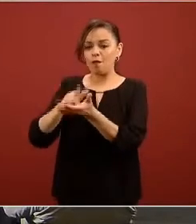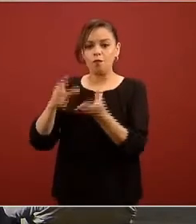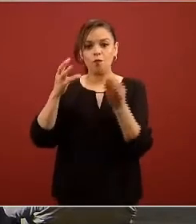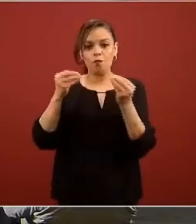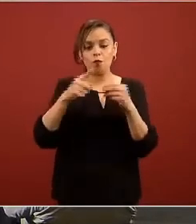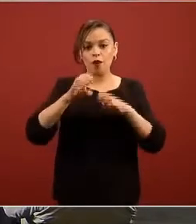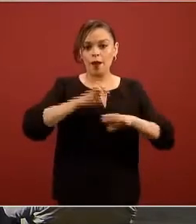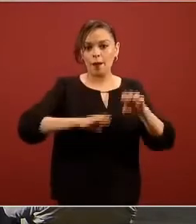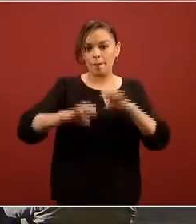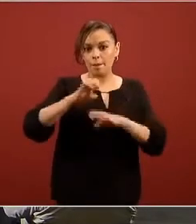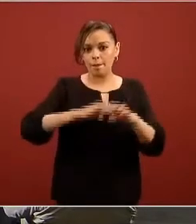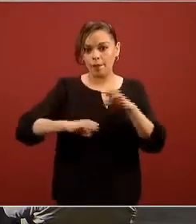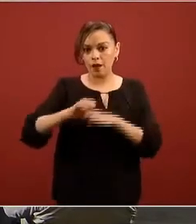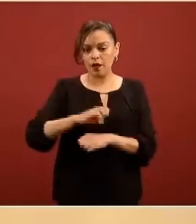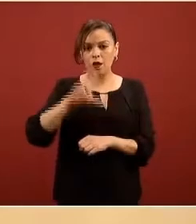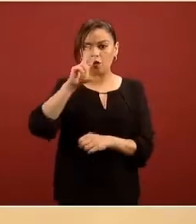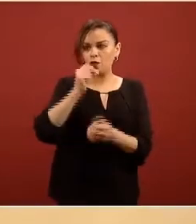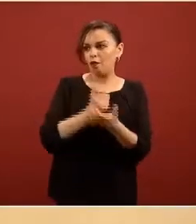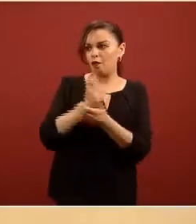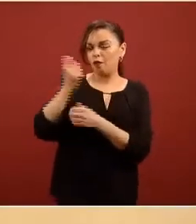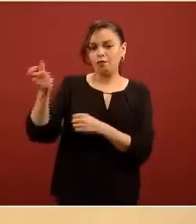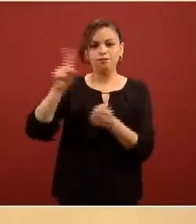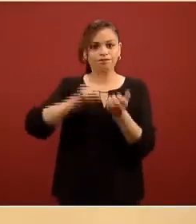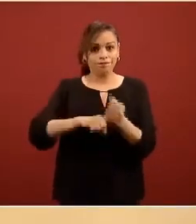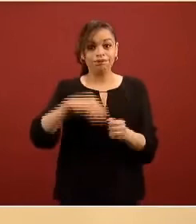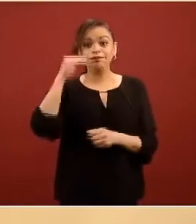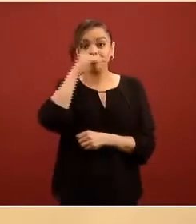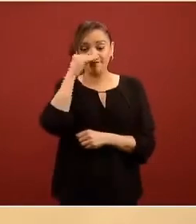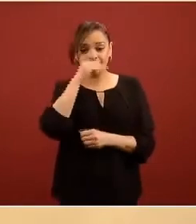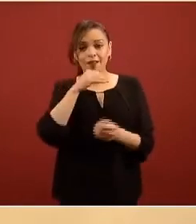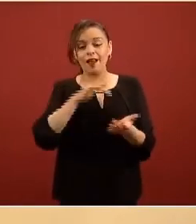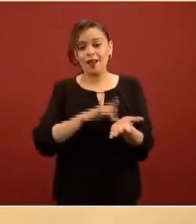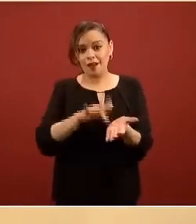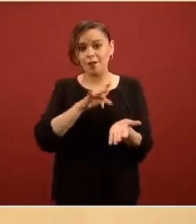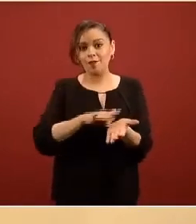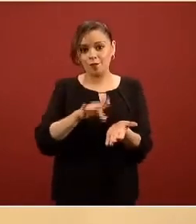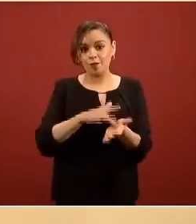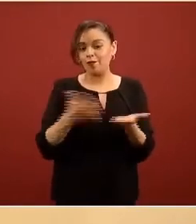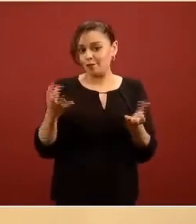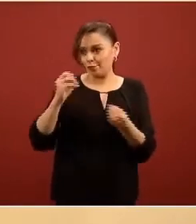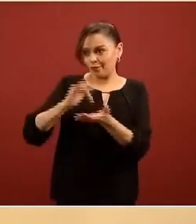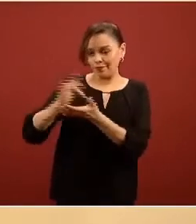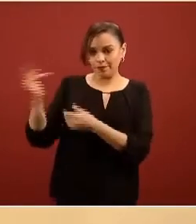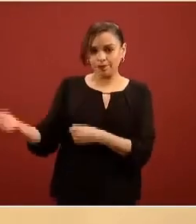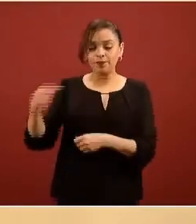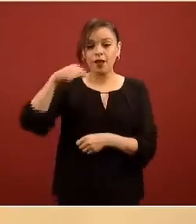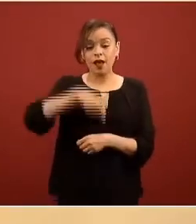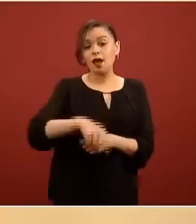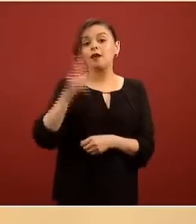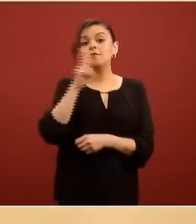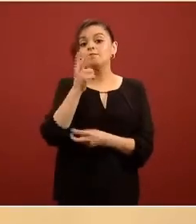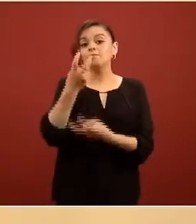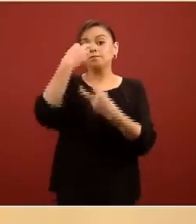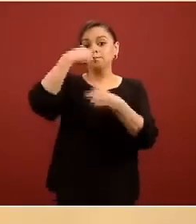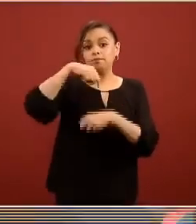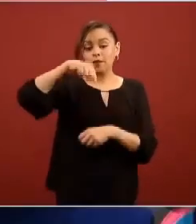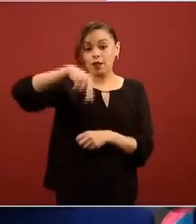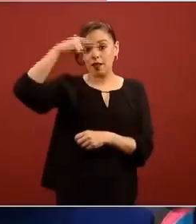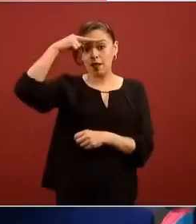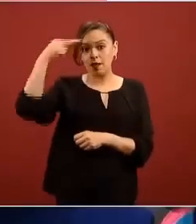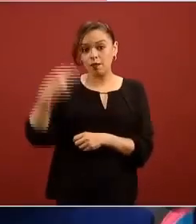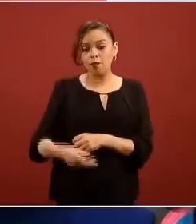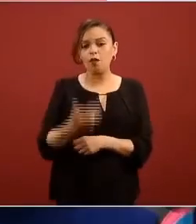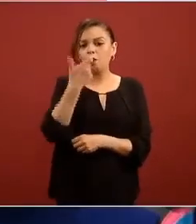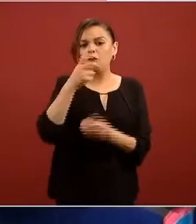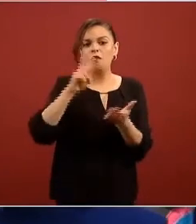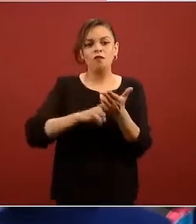lucro se logra el tener ventiladores fabricados en México a un precio mucho menor que